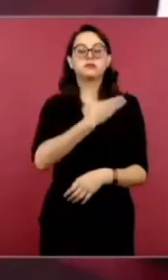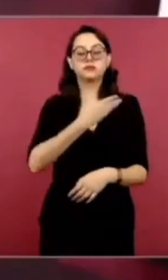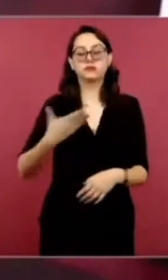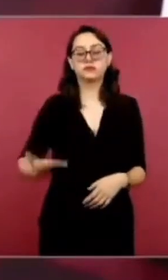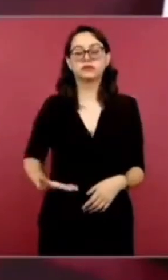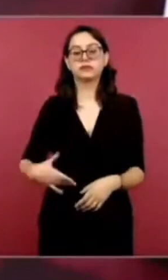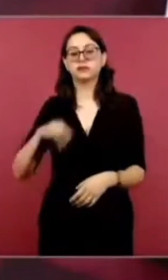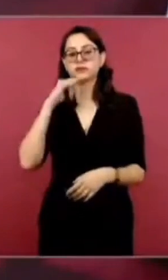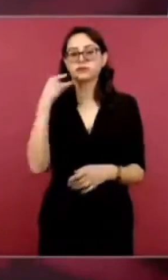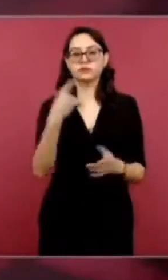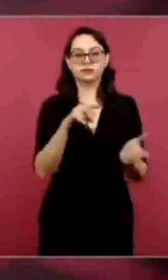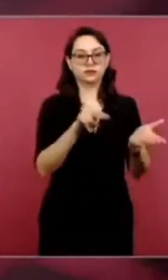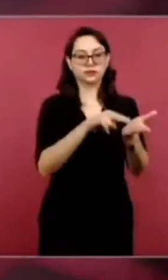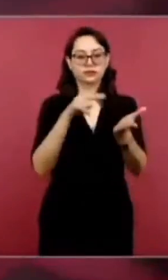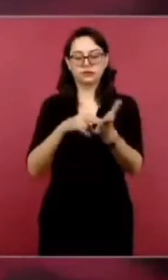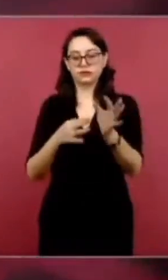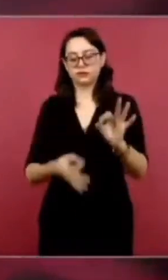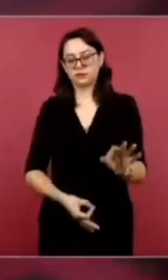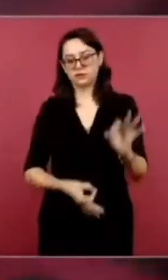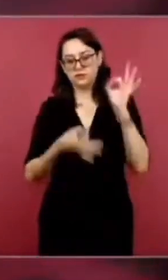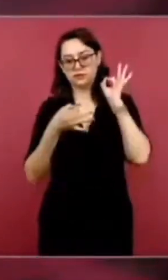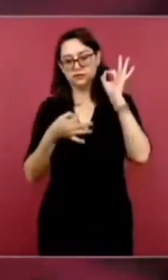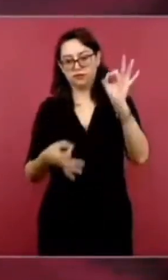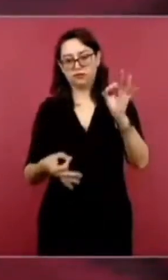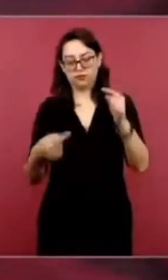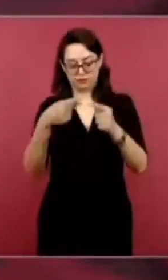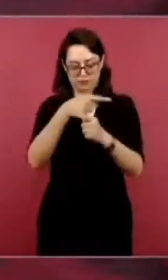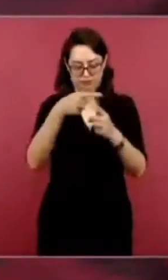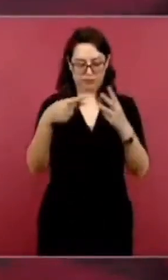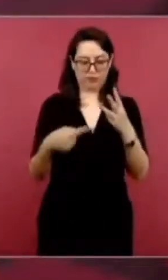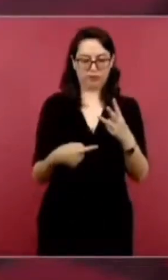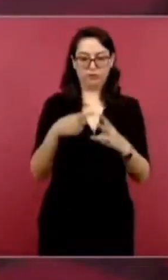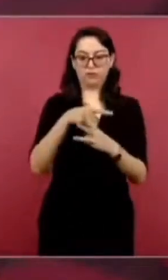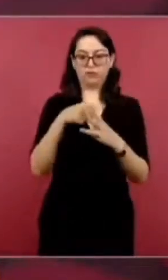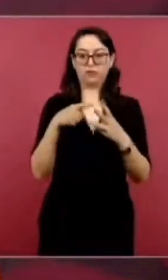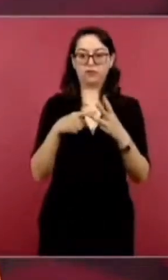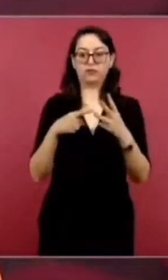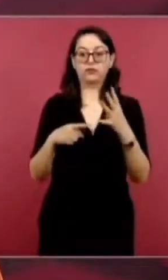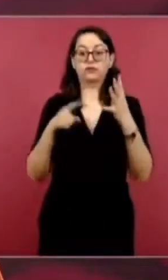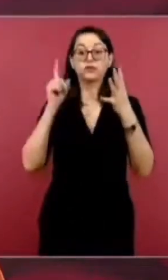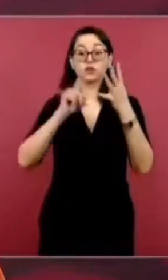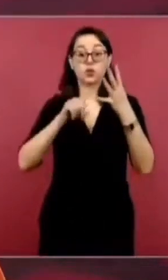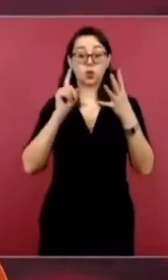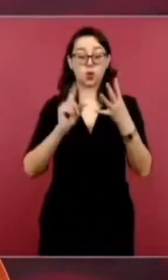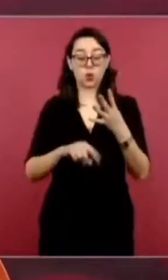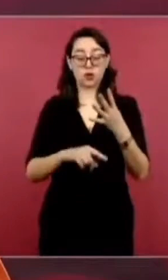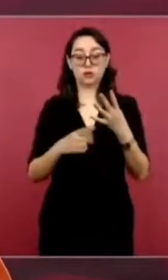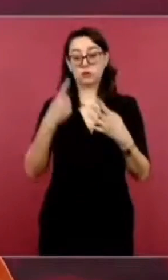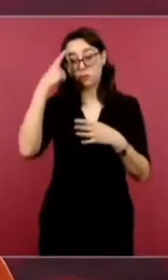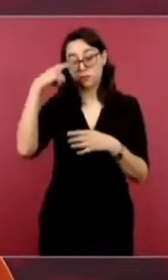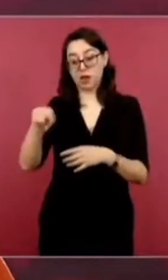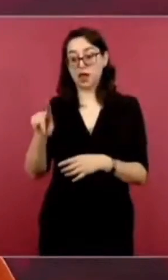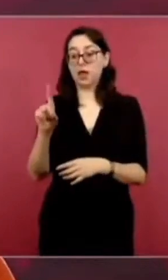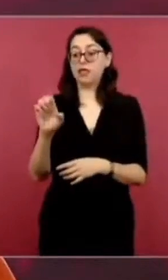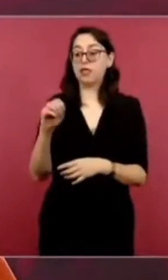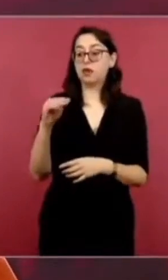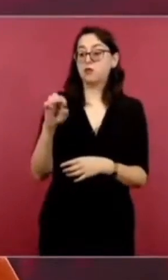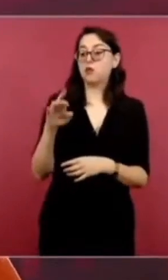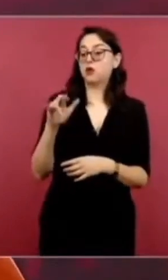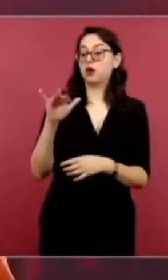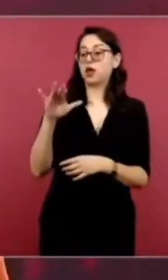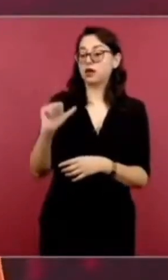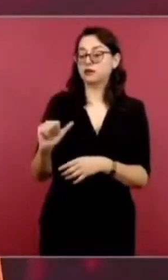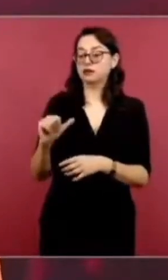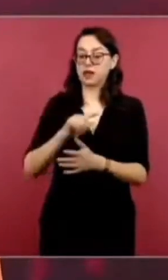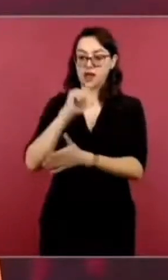documento enuncia cuatro puntos para defender y cuidar la democracia y el Estado de